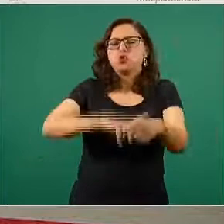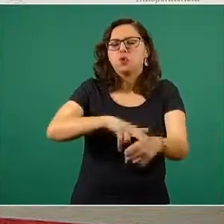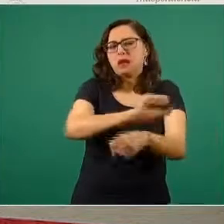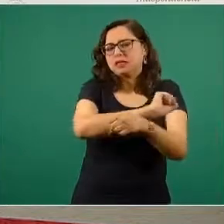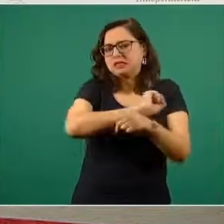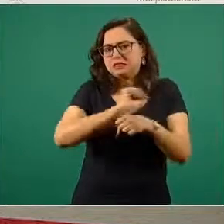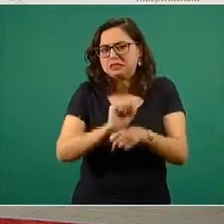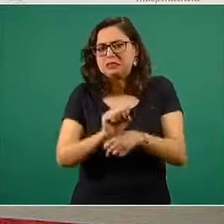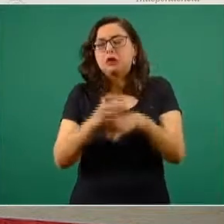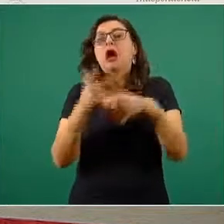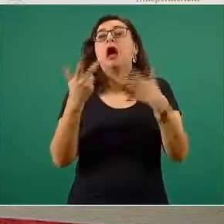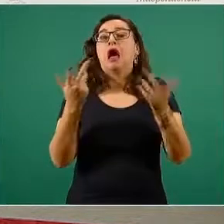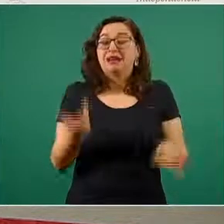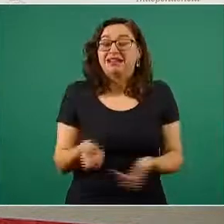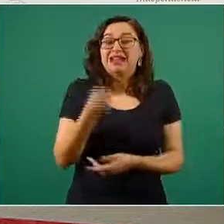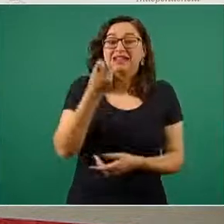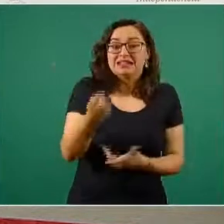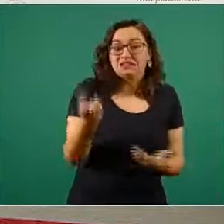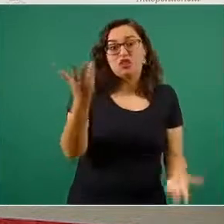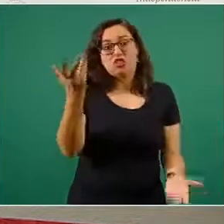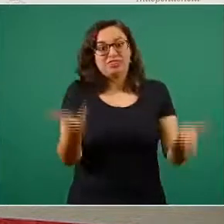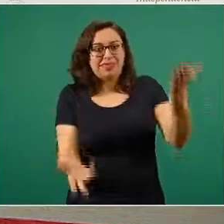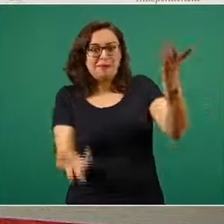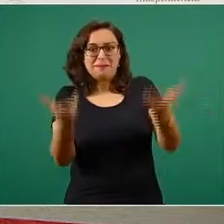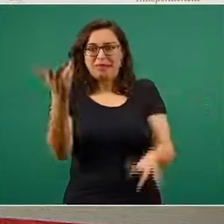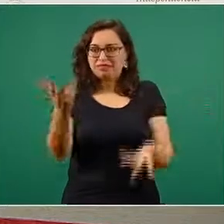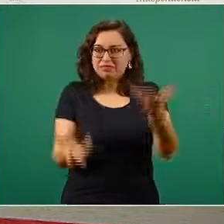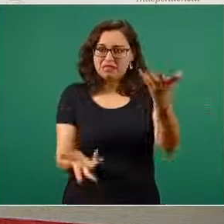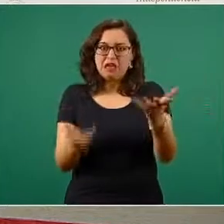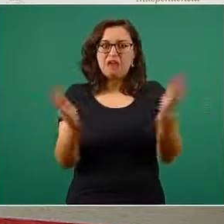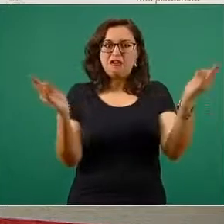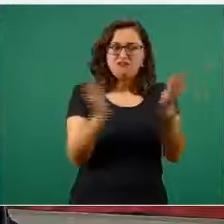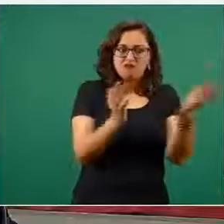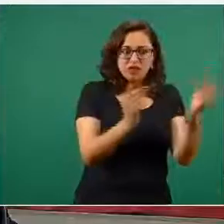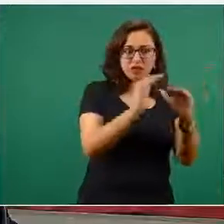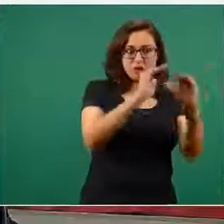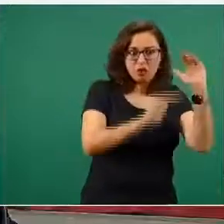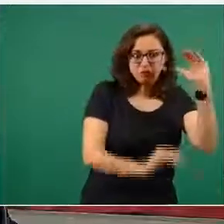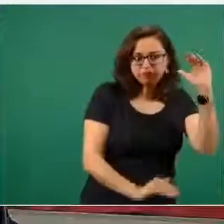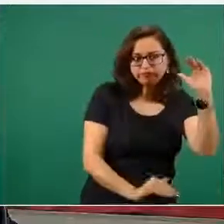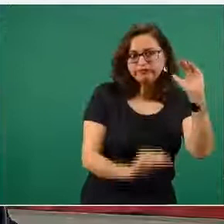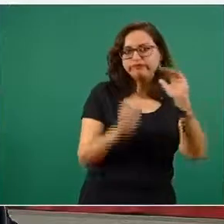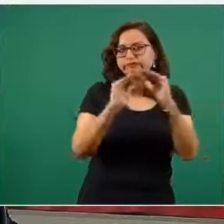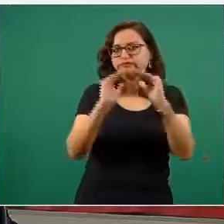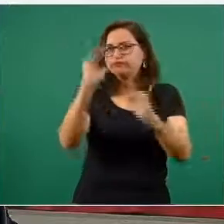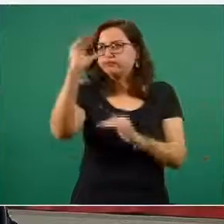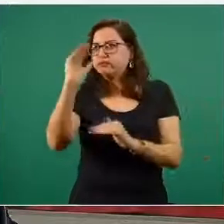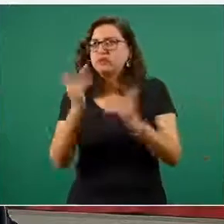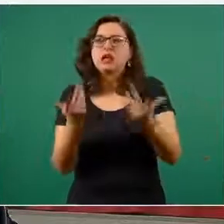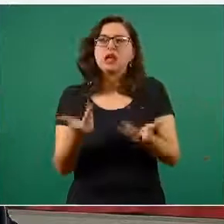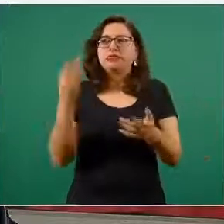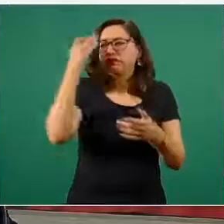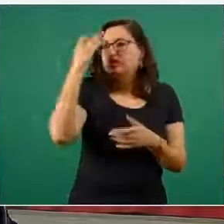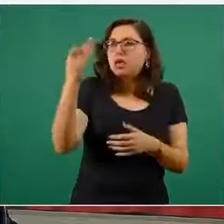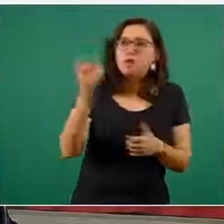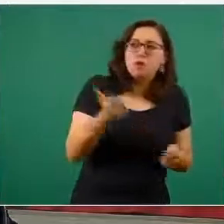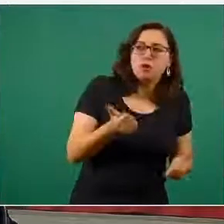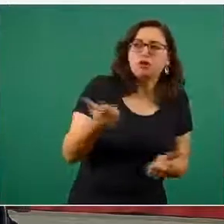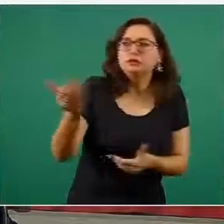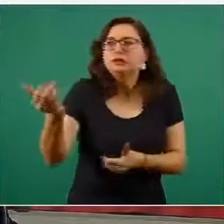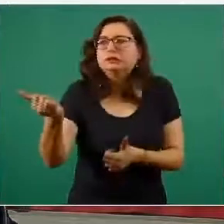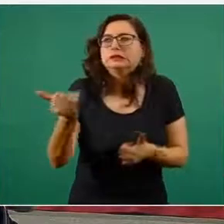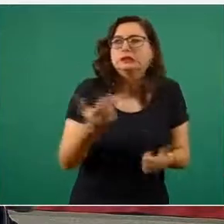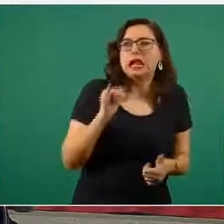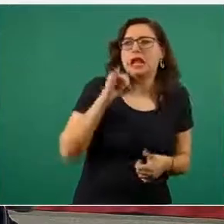también la forma en que, de acuerdo a los rangos de temperatura, la accesibilidad de red de frío, tiempos de traslado, se